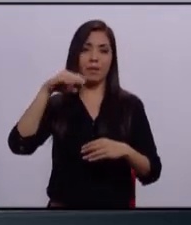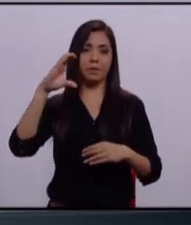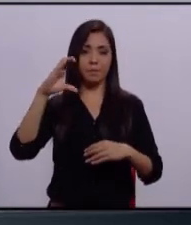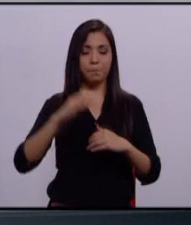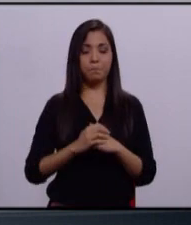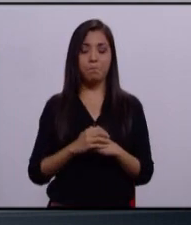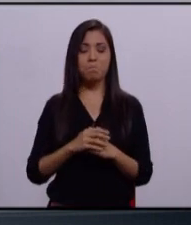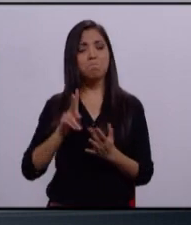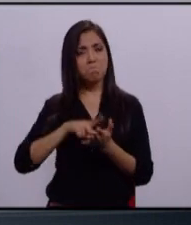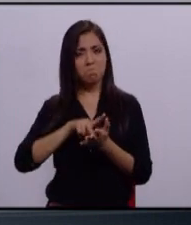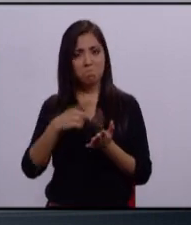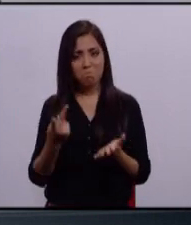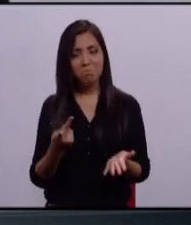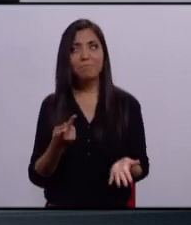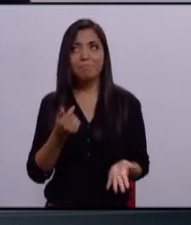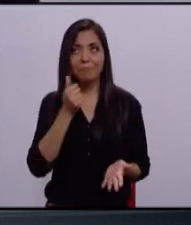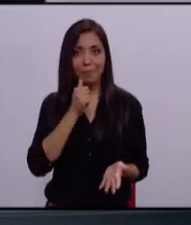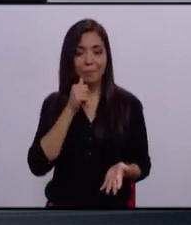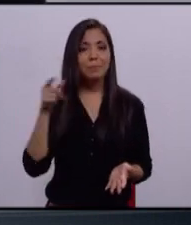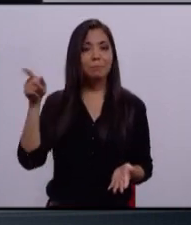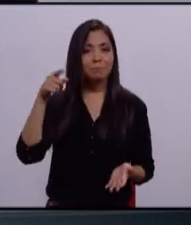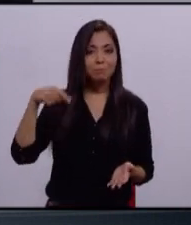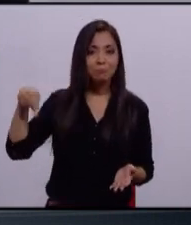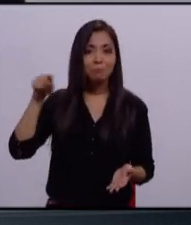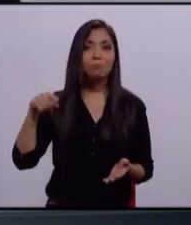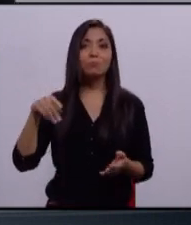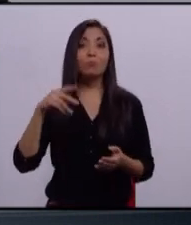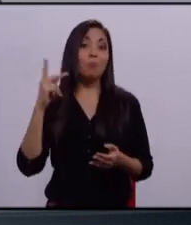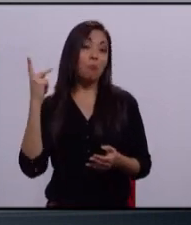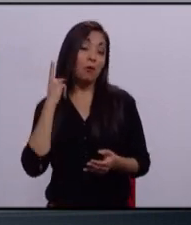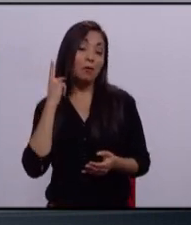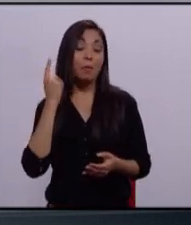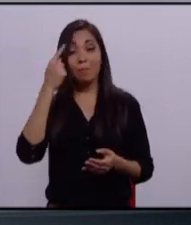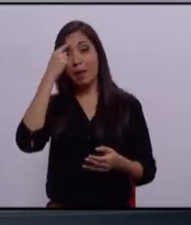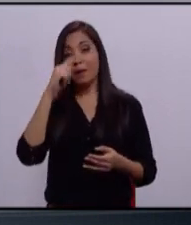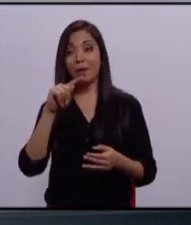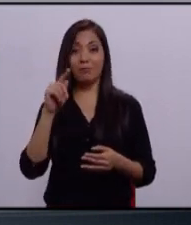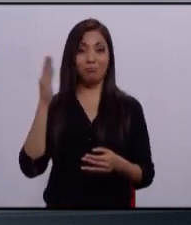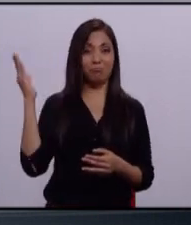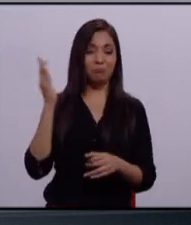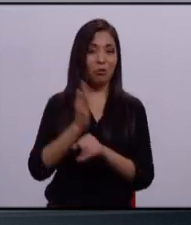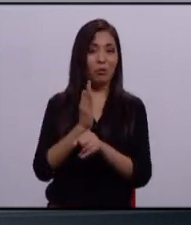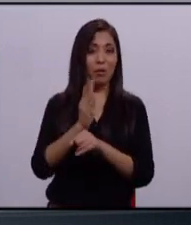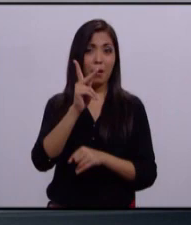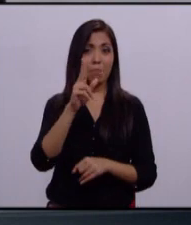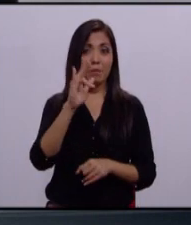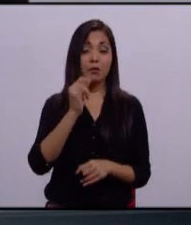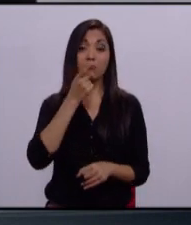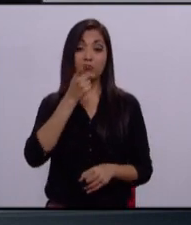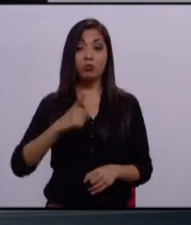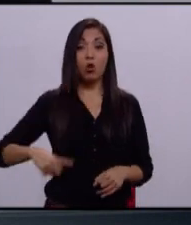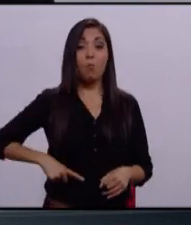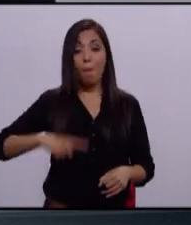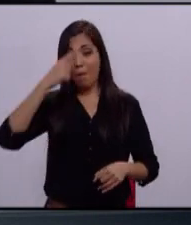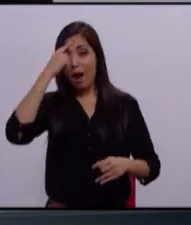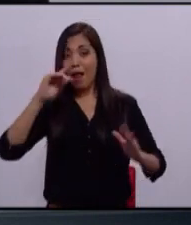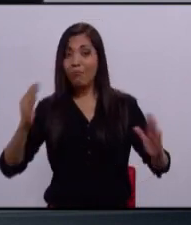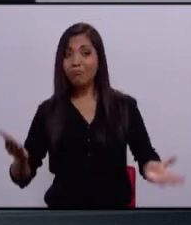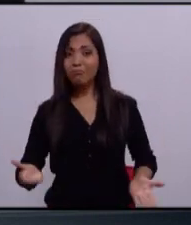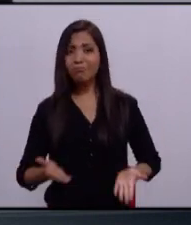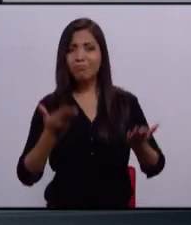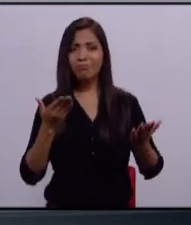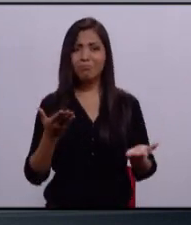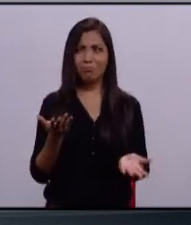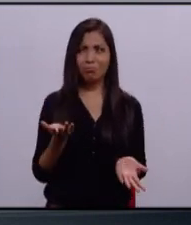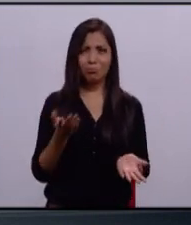Nuevamente, nuestros políticos no se conducen con la verdad. El candidato del PRI habla de un gobierno promotor. ¿Tú has